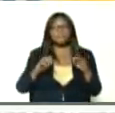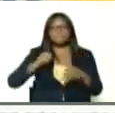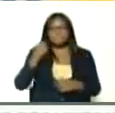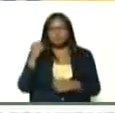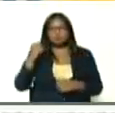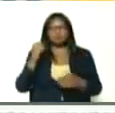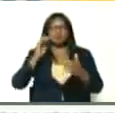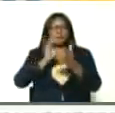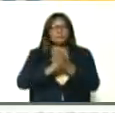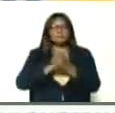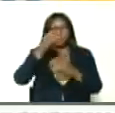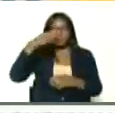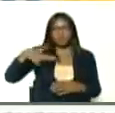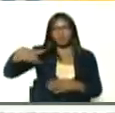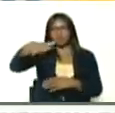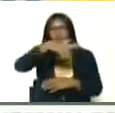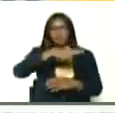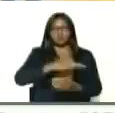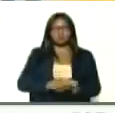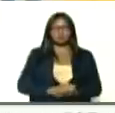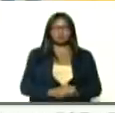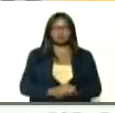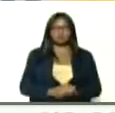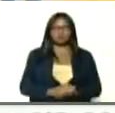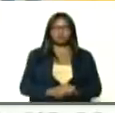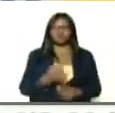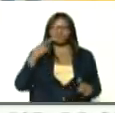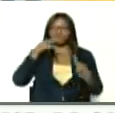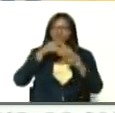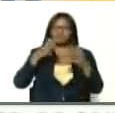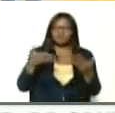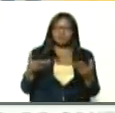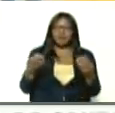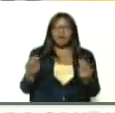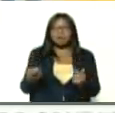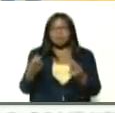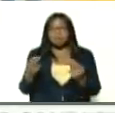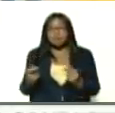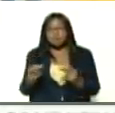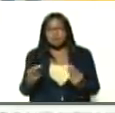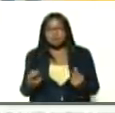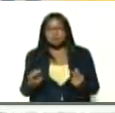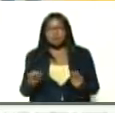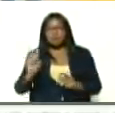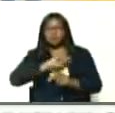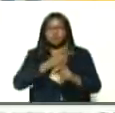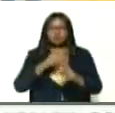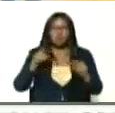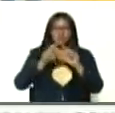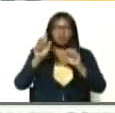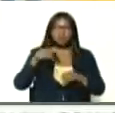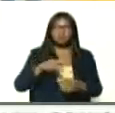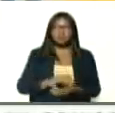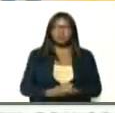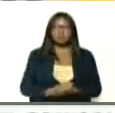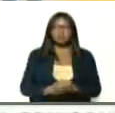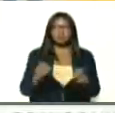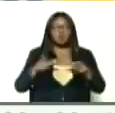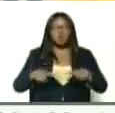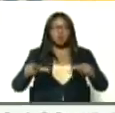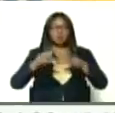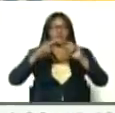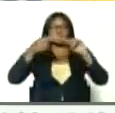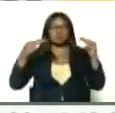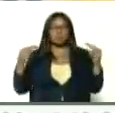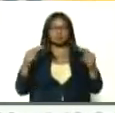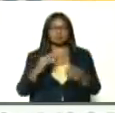al pueblo, eso, con la finalidad, de la activación, y el fortalecimiento, de los cuadrantes de